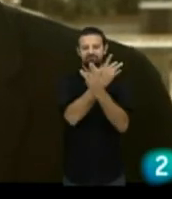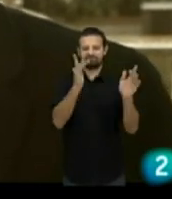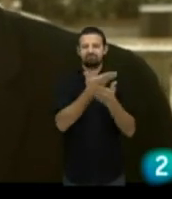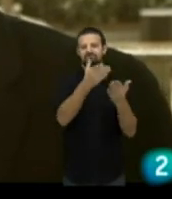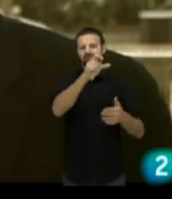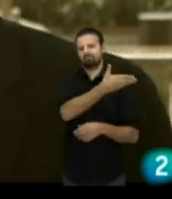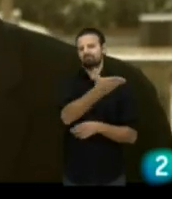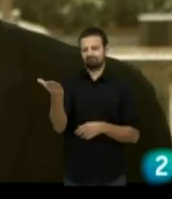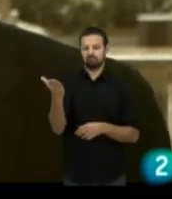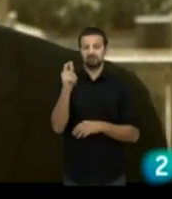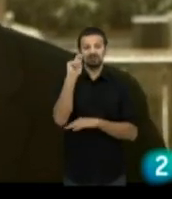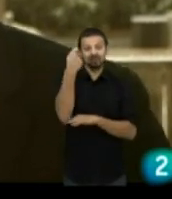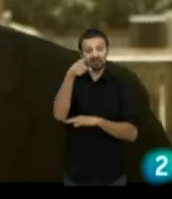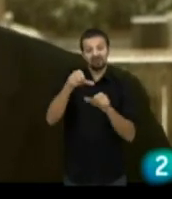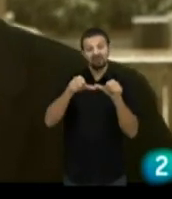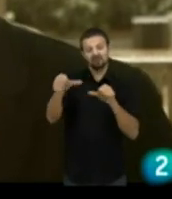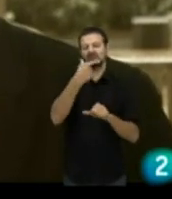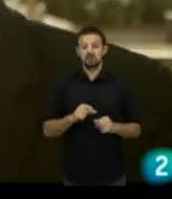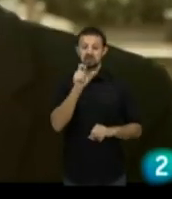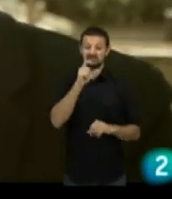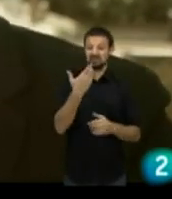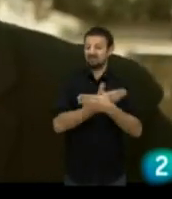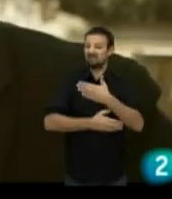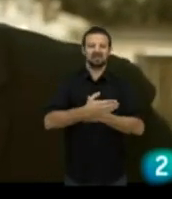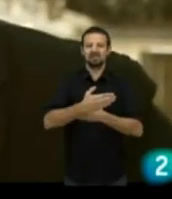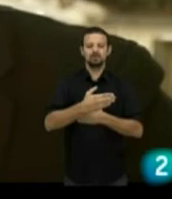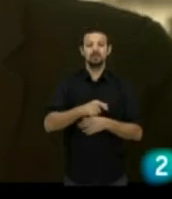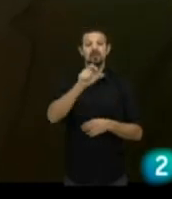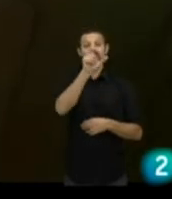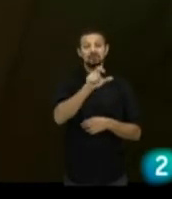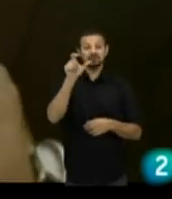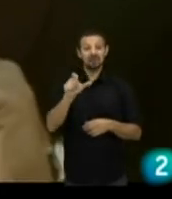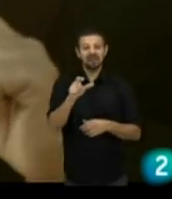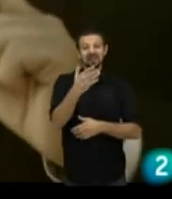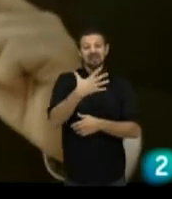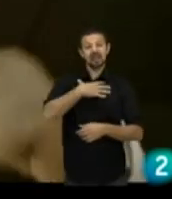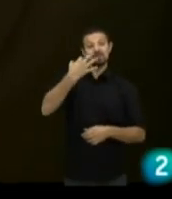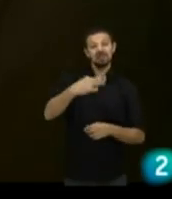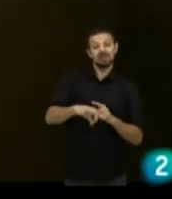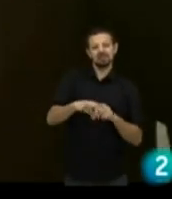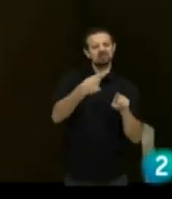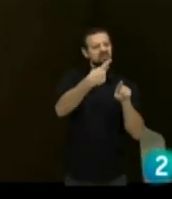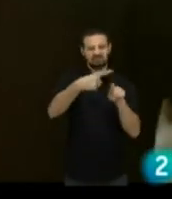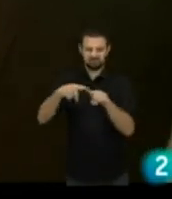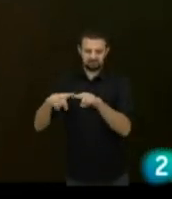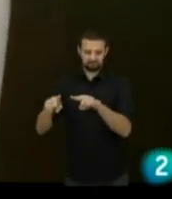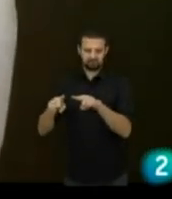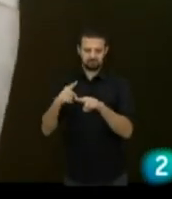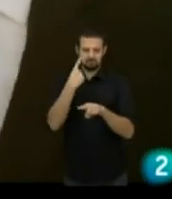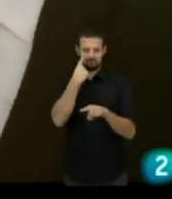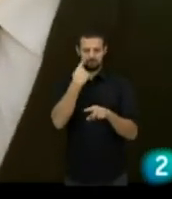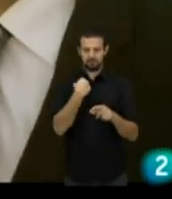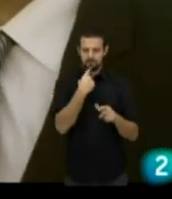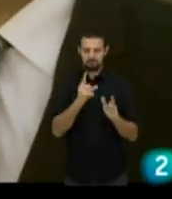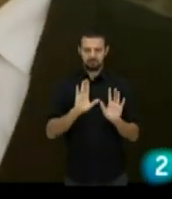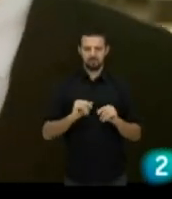población. Cuando logras eso, es mucho más fácil todo. Las condiciones, nos hablamos de personas con capacidades diferentes. Porque le diré una cosa.